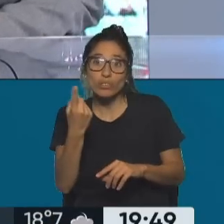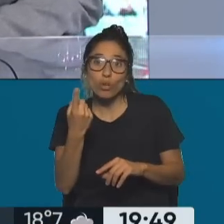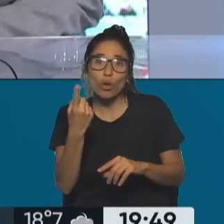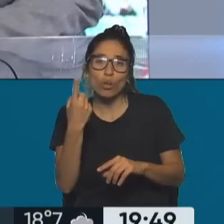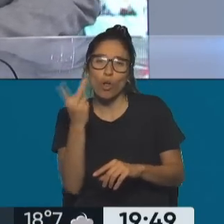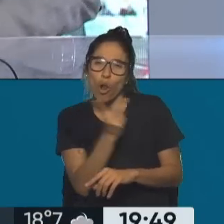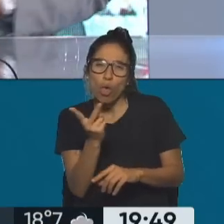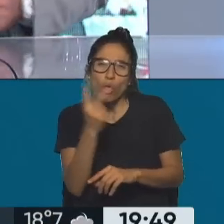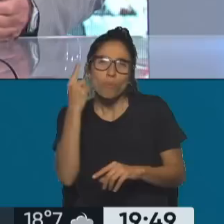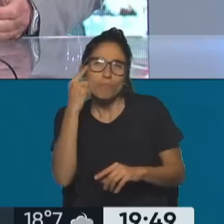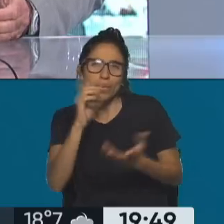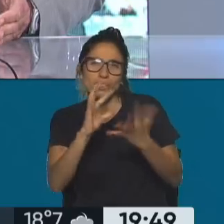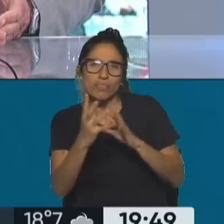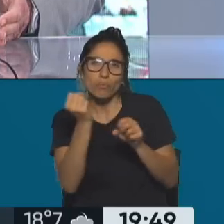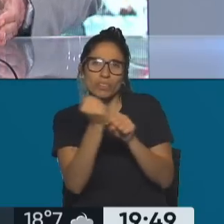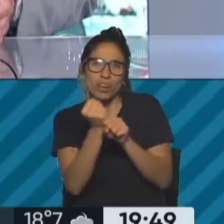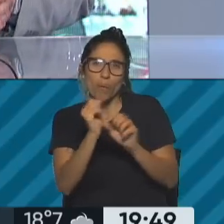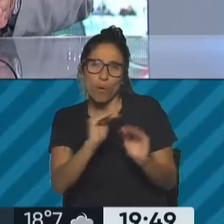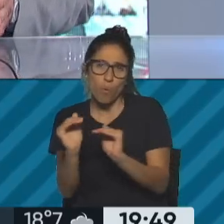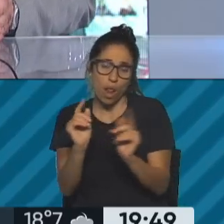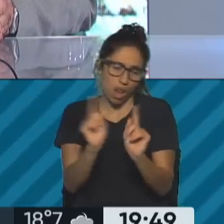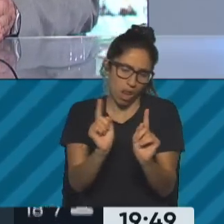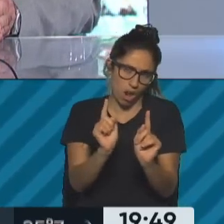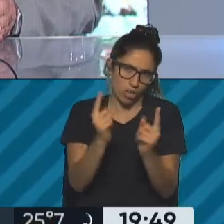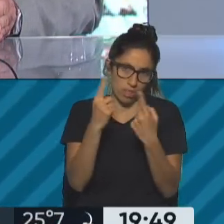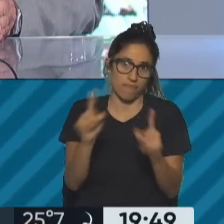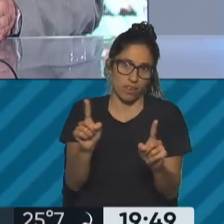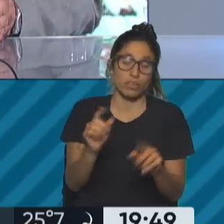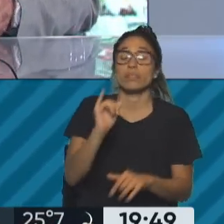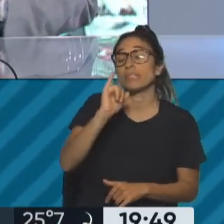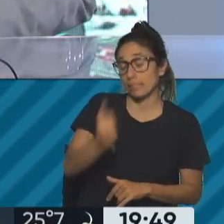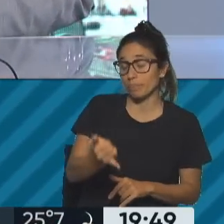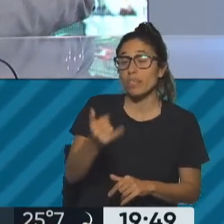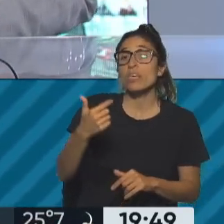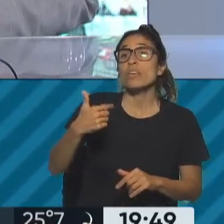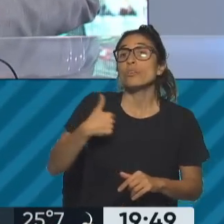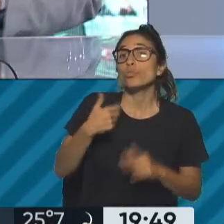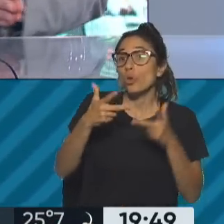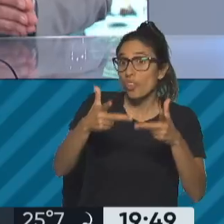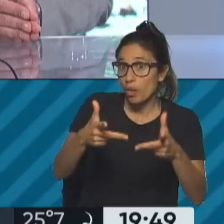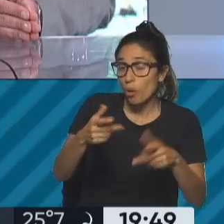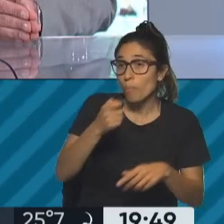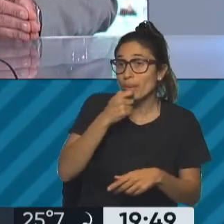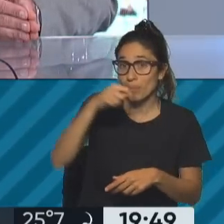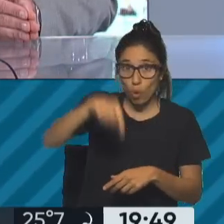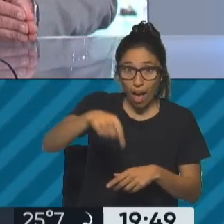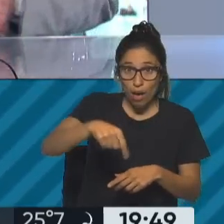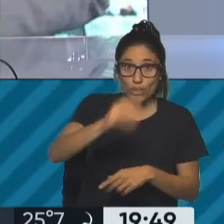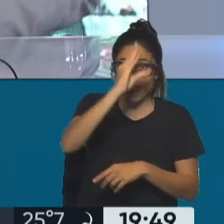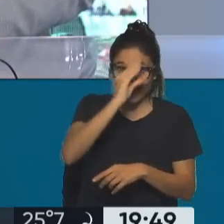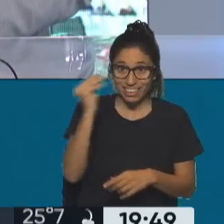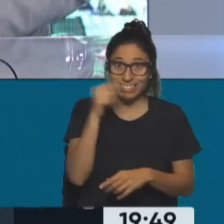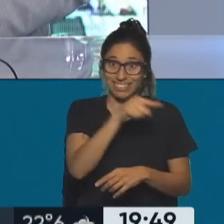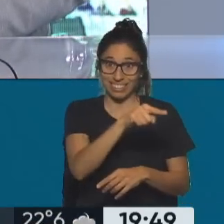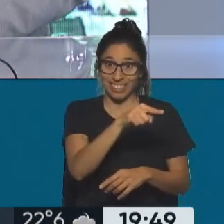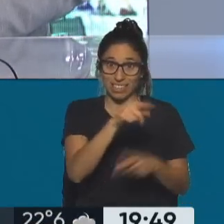principal tema, y lo plantea Cristina con mucha fuerza, es el tema del programa. Vuelvo. Hay programas que incluyen ciencia y tecnología, yo